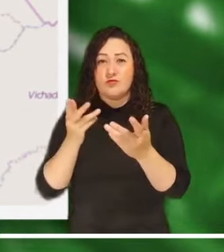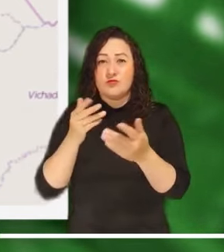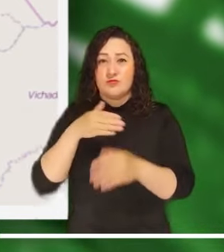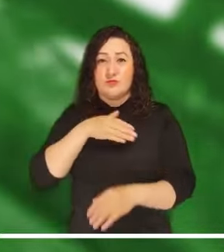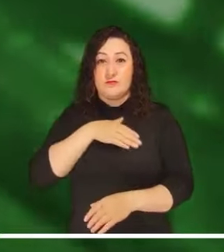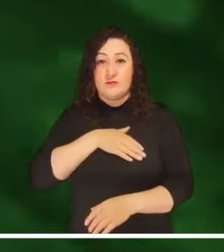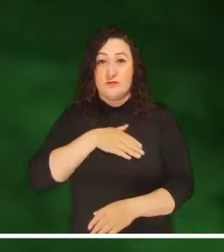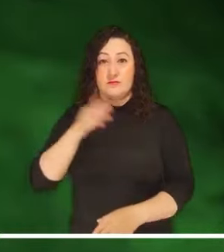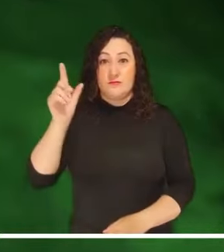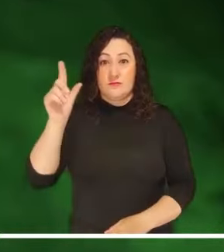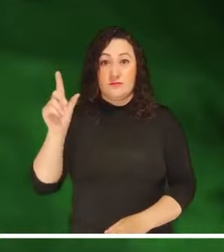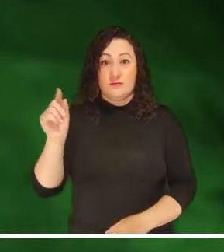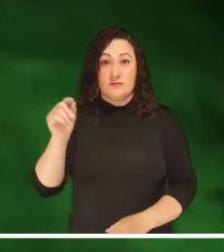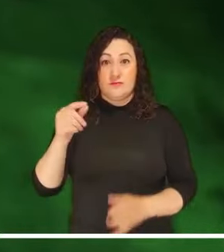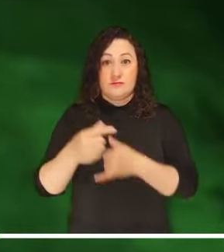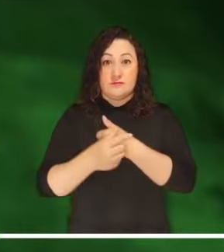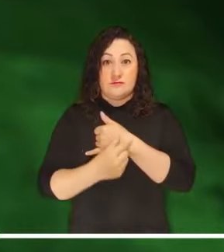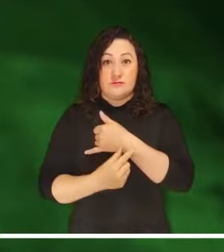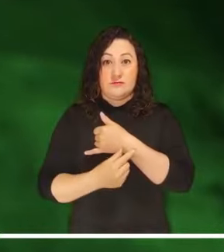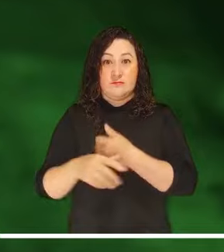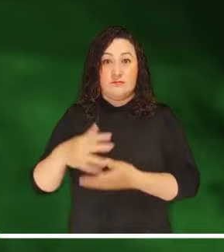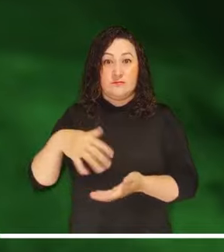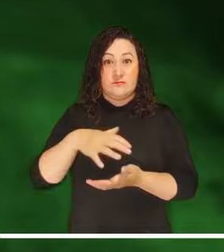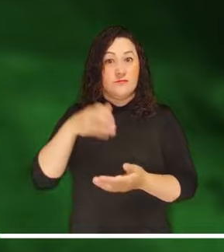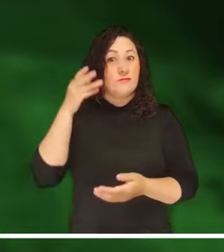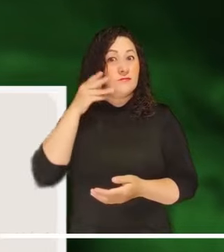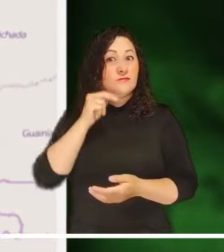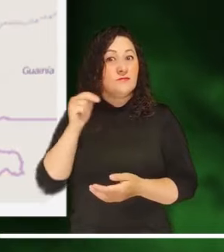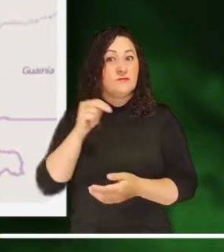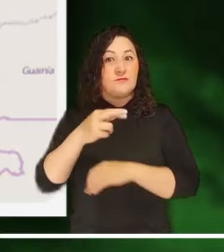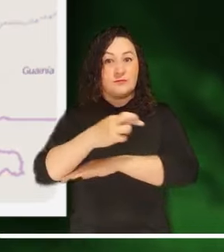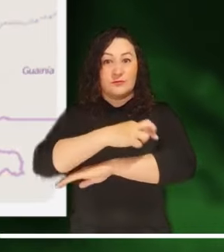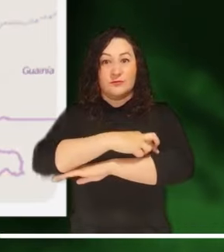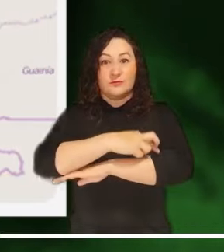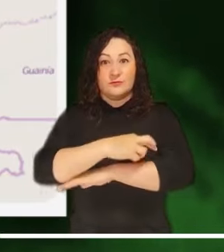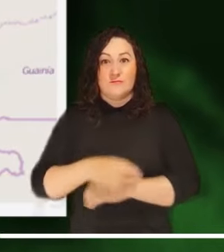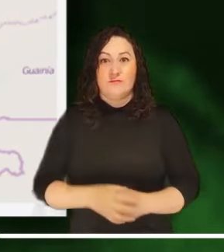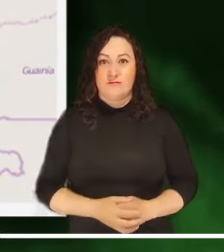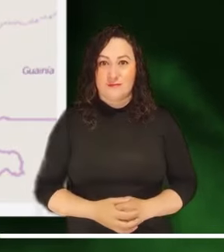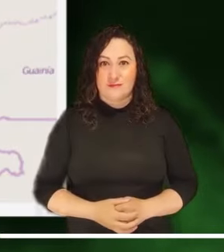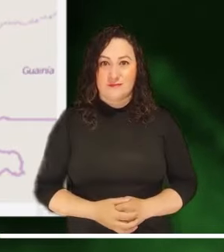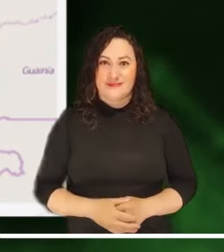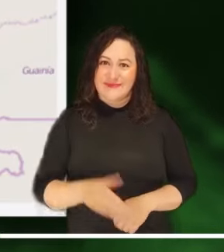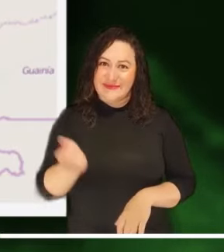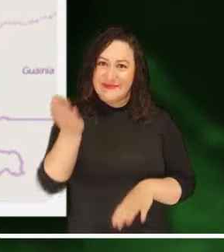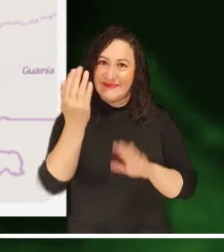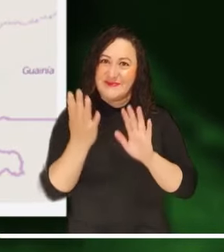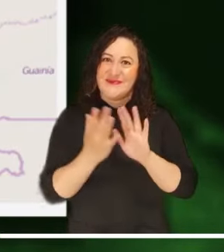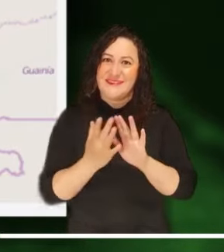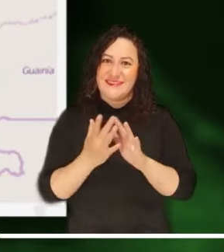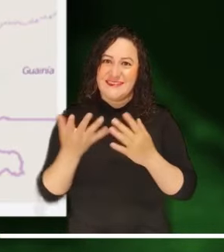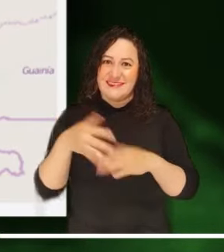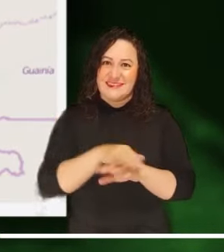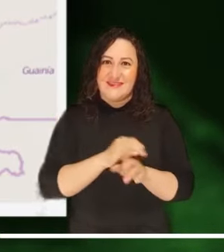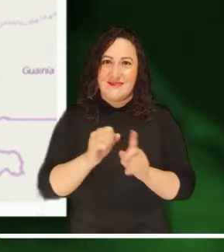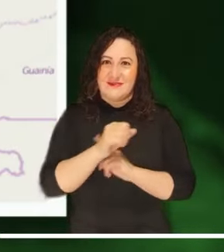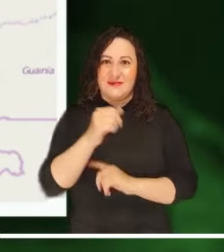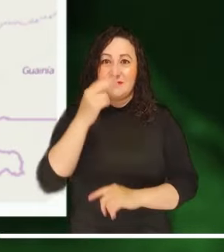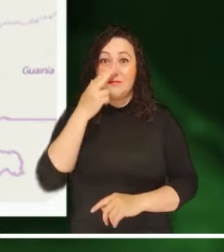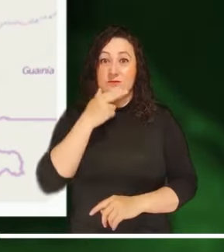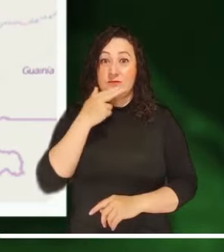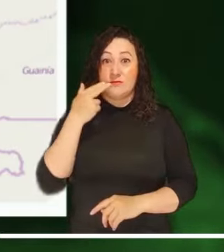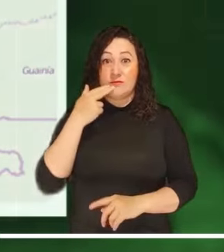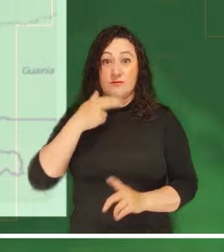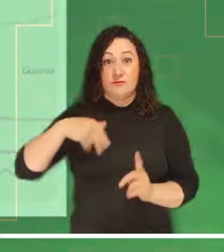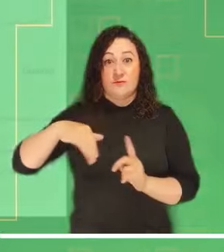probabilidad de deslizamientos activa la alerta roja en Bolívar, Cesar, el Pacífico, Los Santanderes y